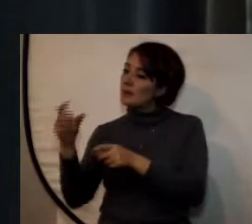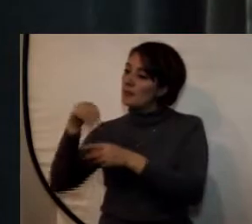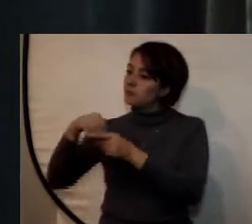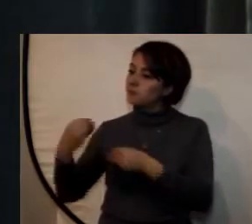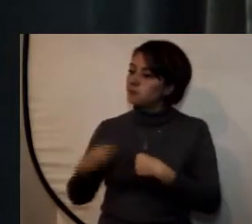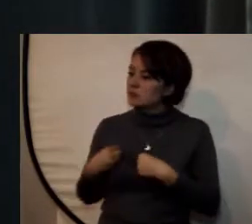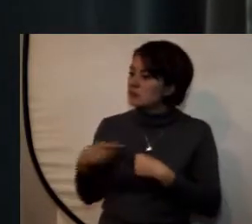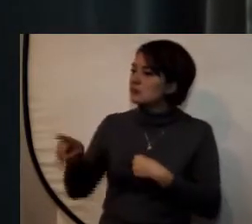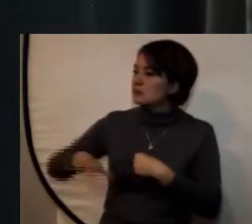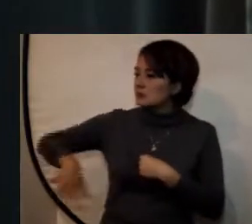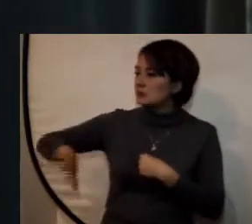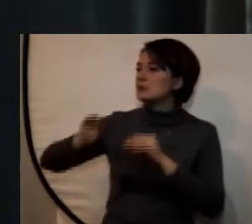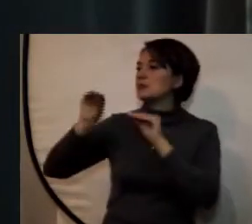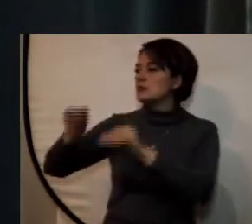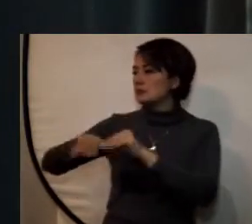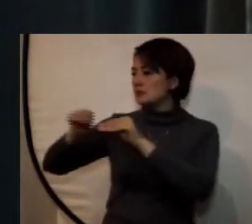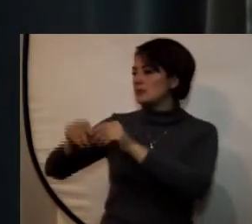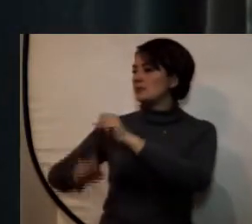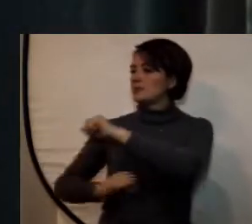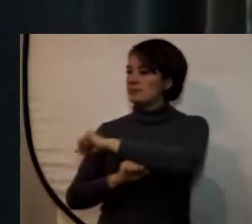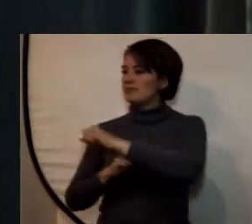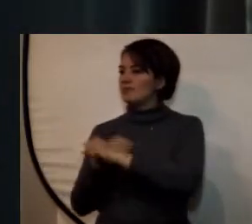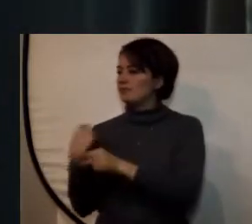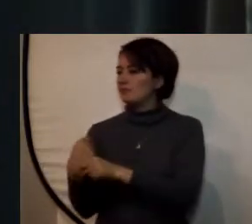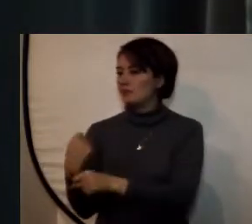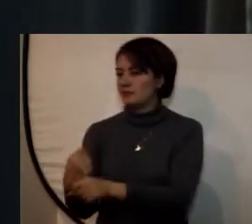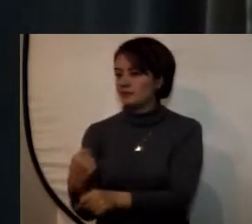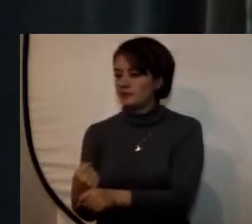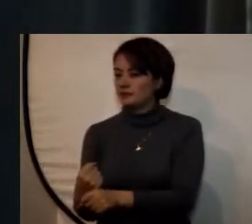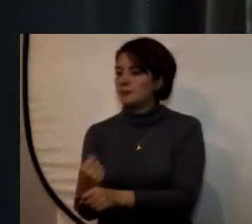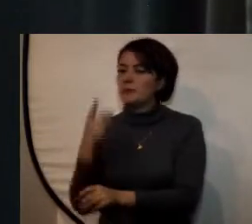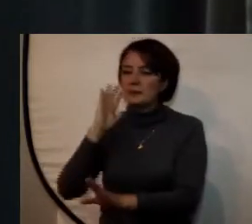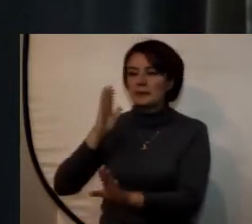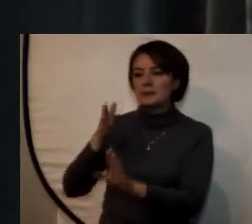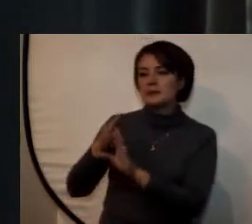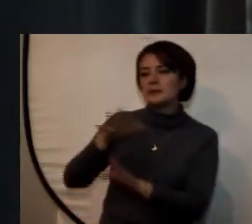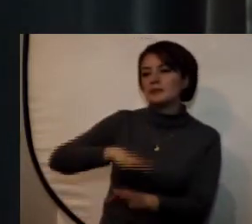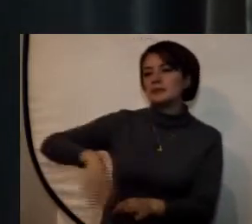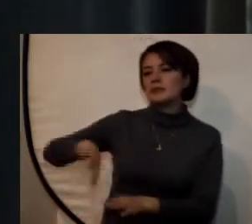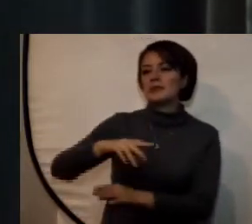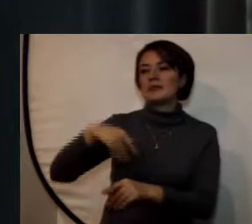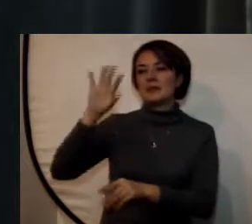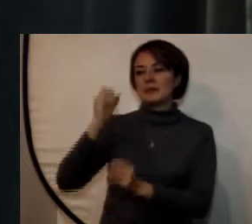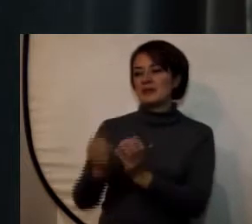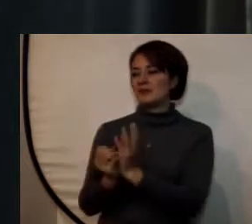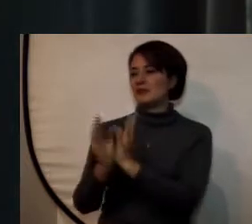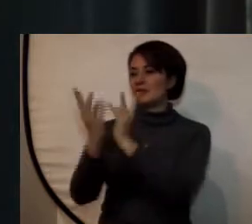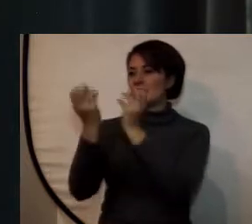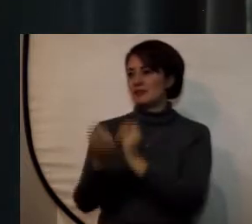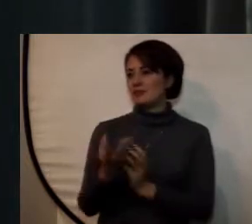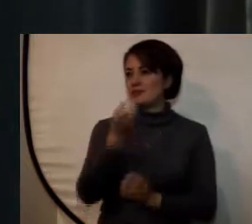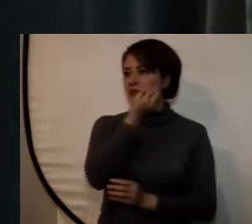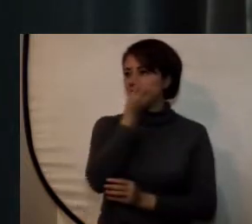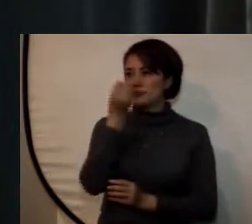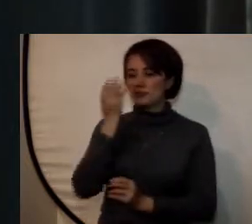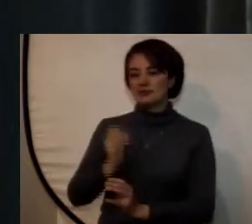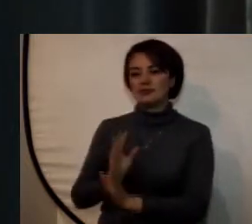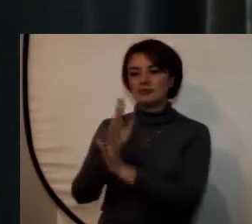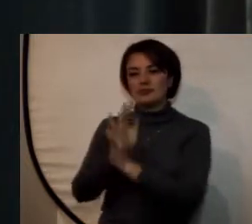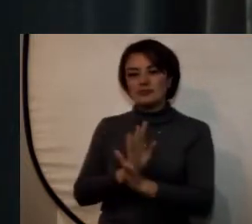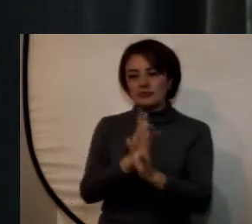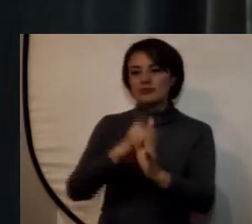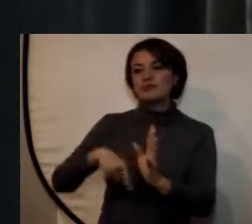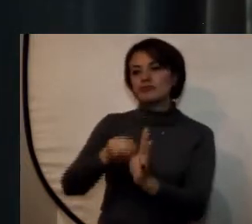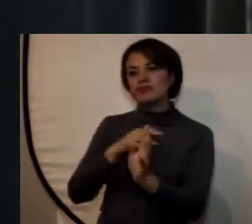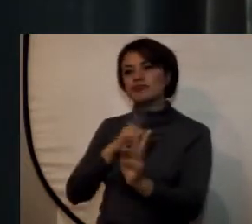diferentes campos particularmente hemos venido trabajando con el sector floricultor con quienes tenemos una interacción